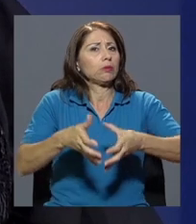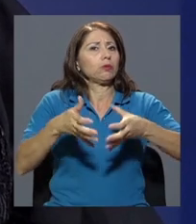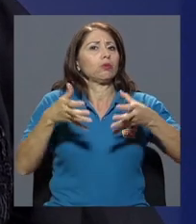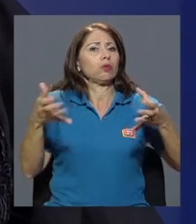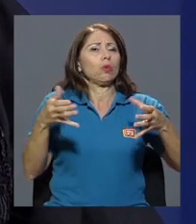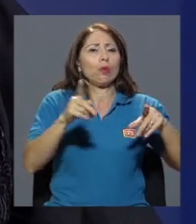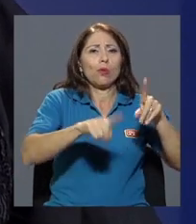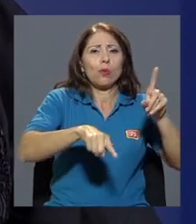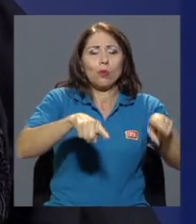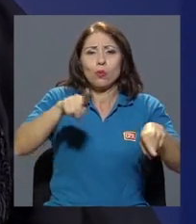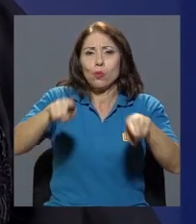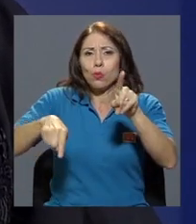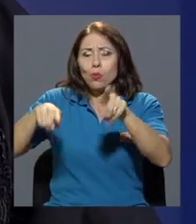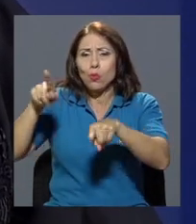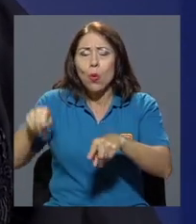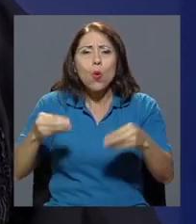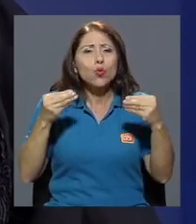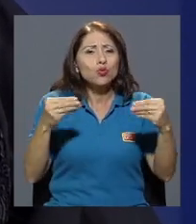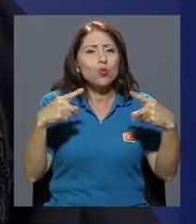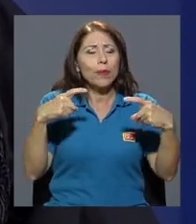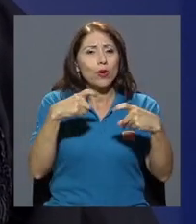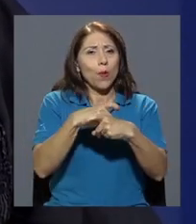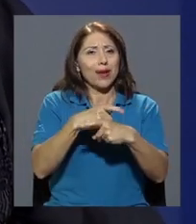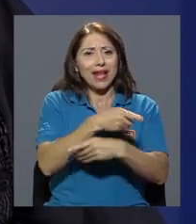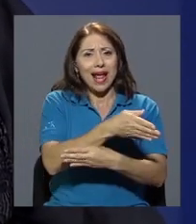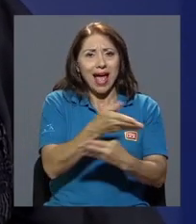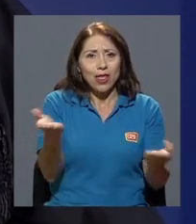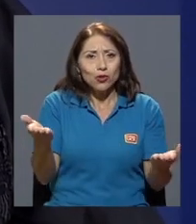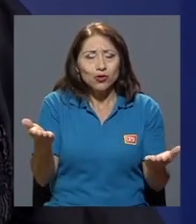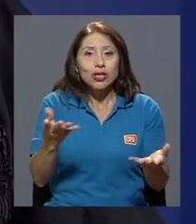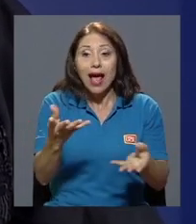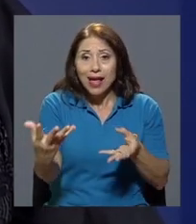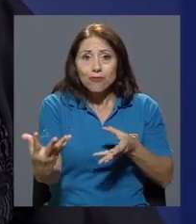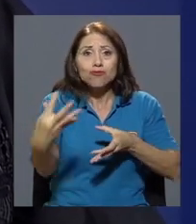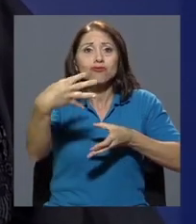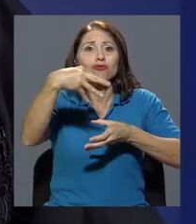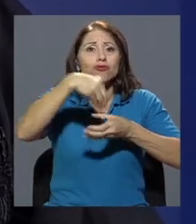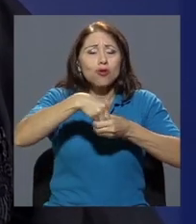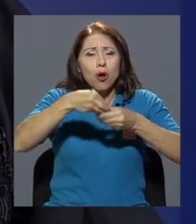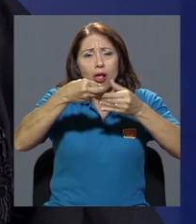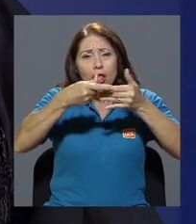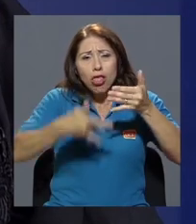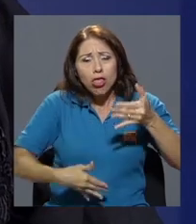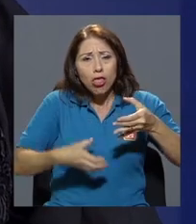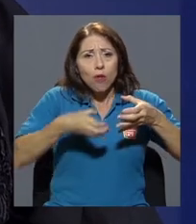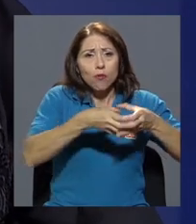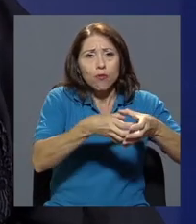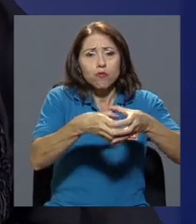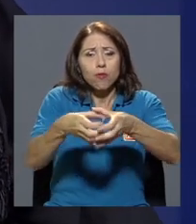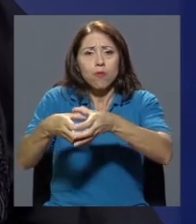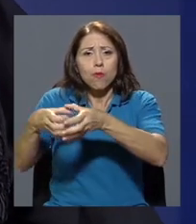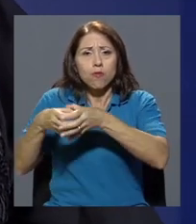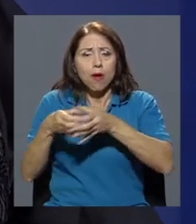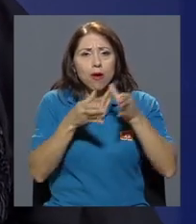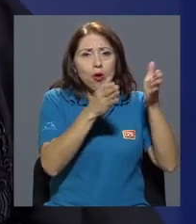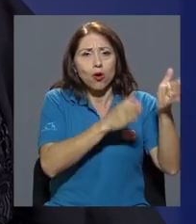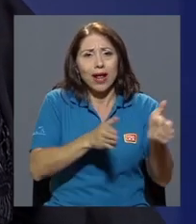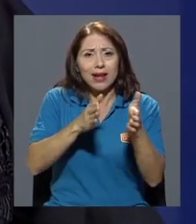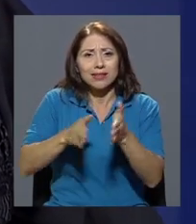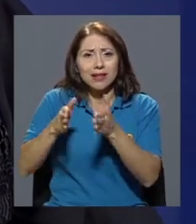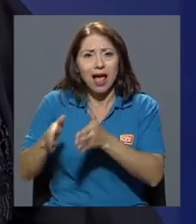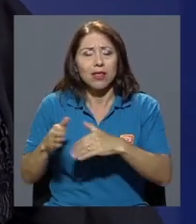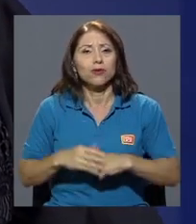o sea, súper variados, súper complicados, donde están insertos un sinnúmero de sectores organizados